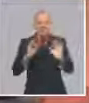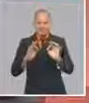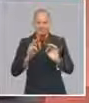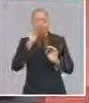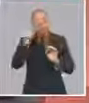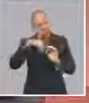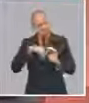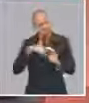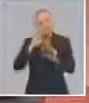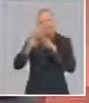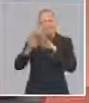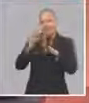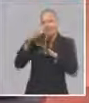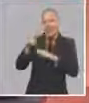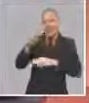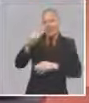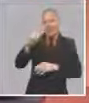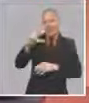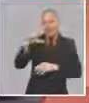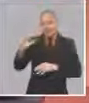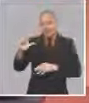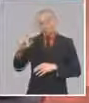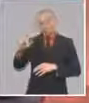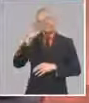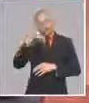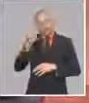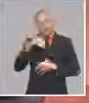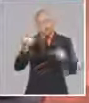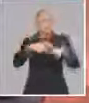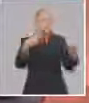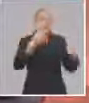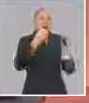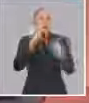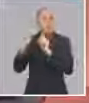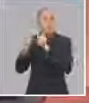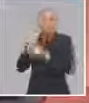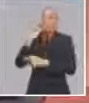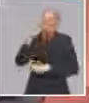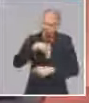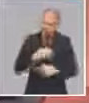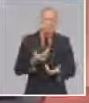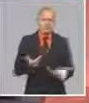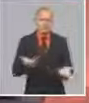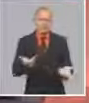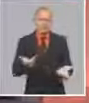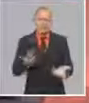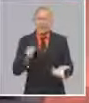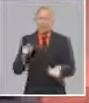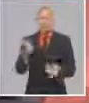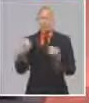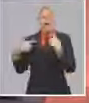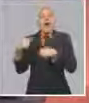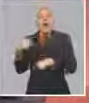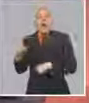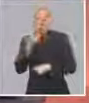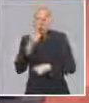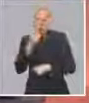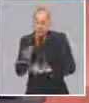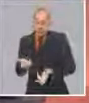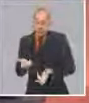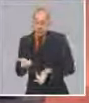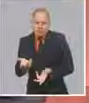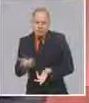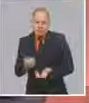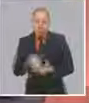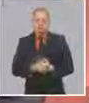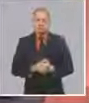pero un mínimo de oferta o una oferta determinada de productos de aseo y alimenticios en moneda nacional, o sea, en las tiendas